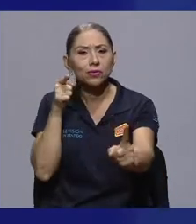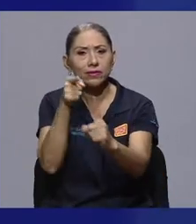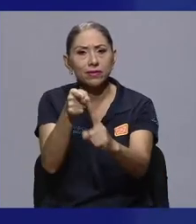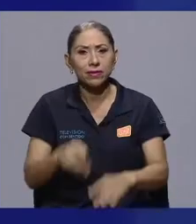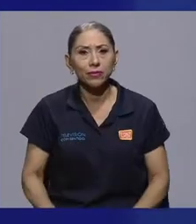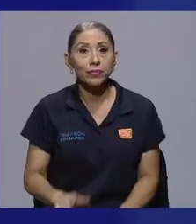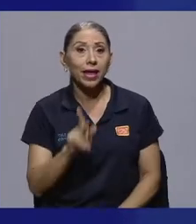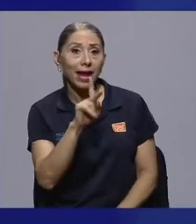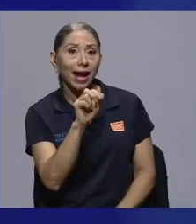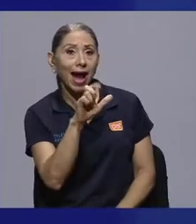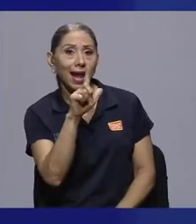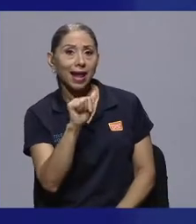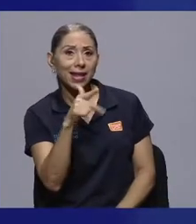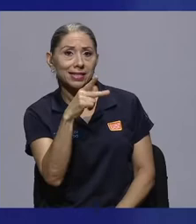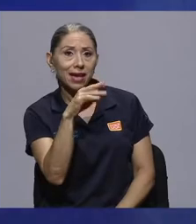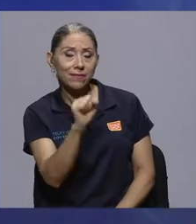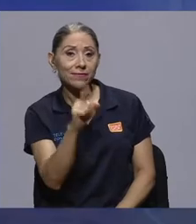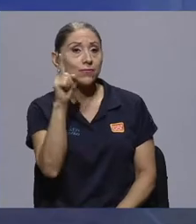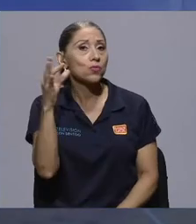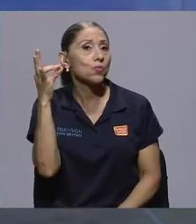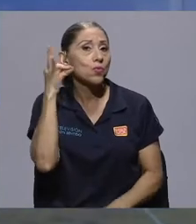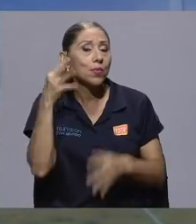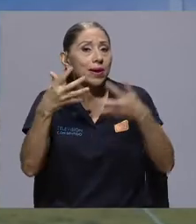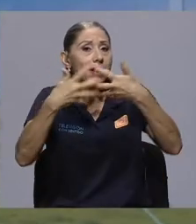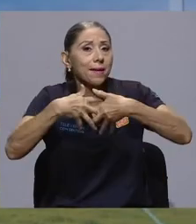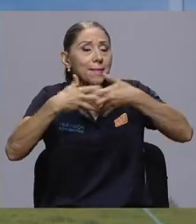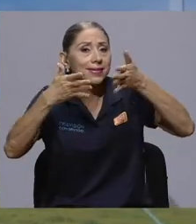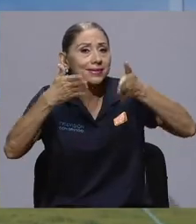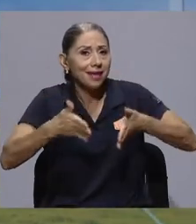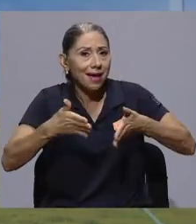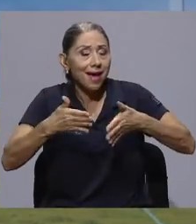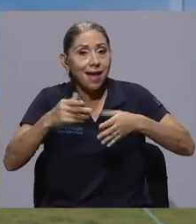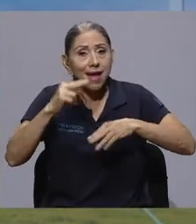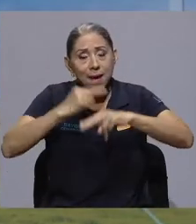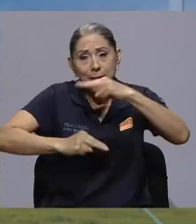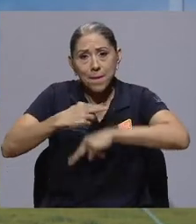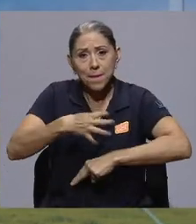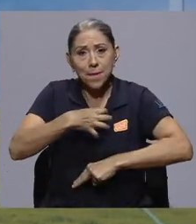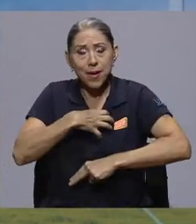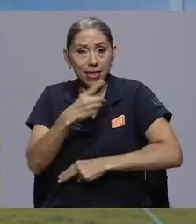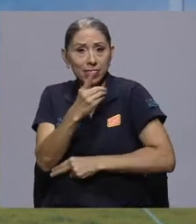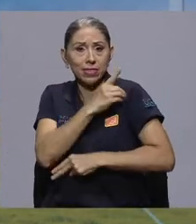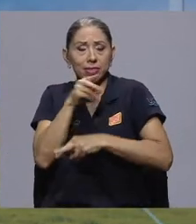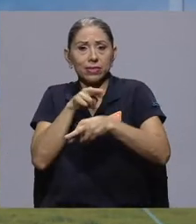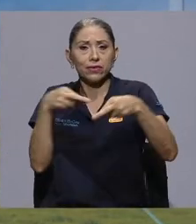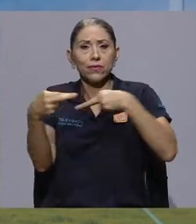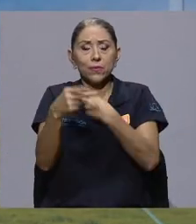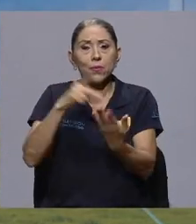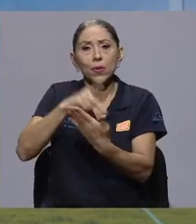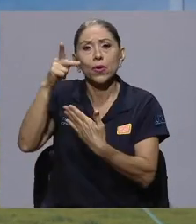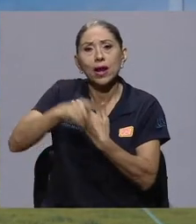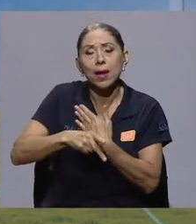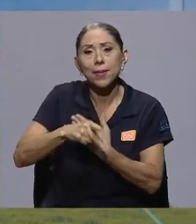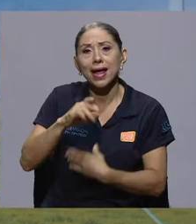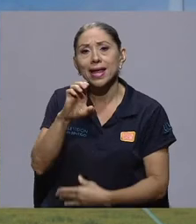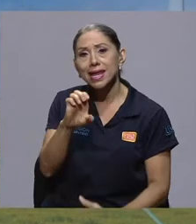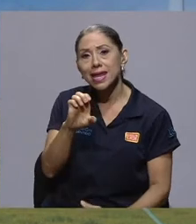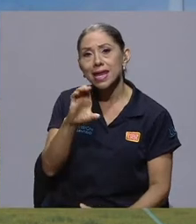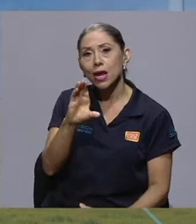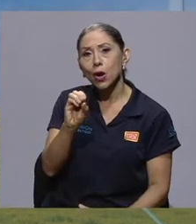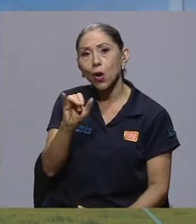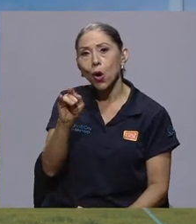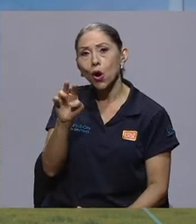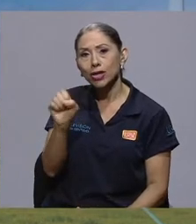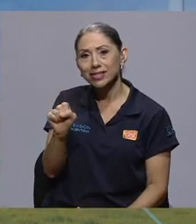Carla Chávez es una mujer empresaria, emprendedora, directora regional del programa E-Coins, con quien vamos a